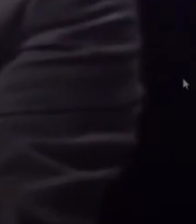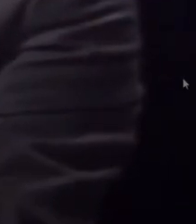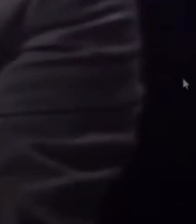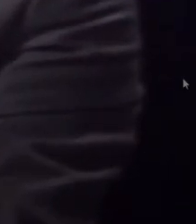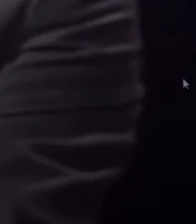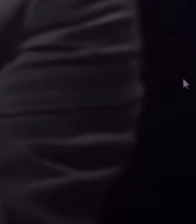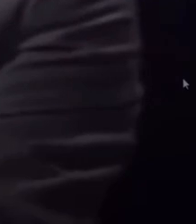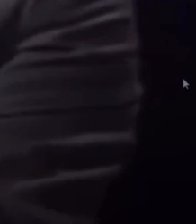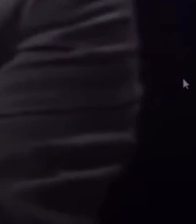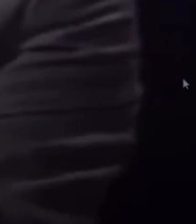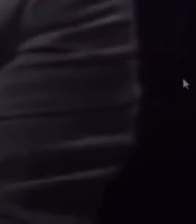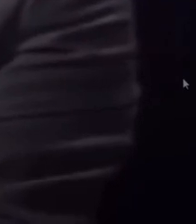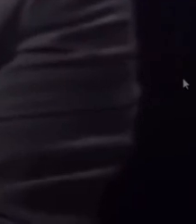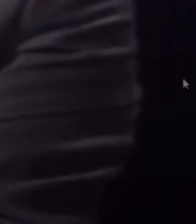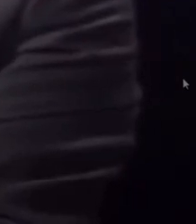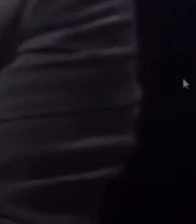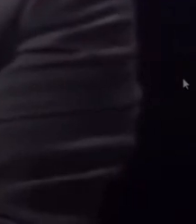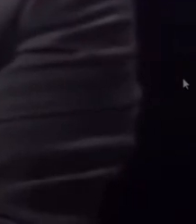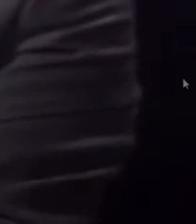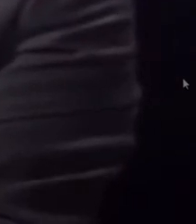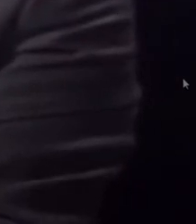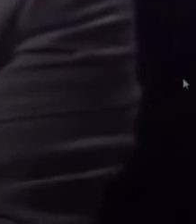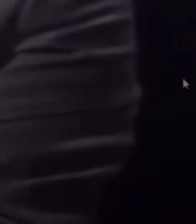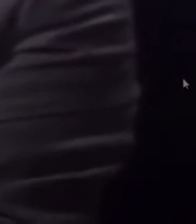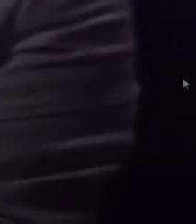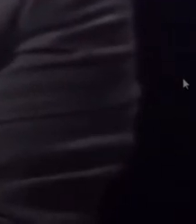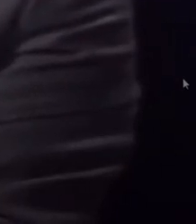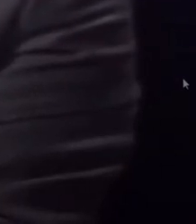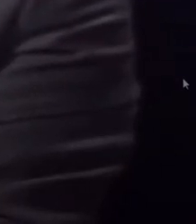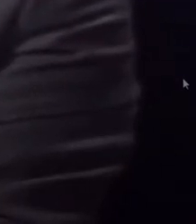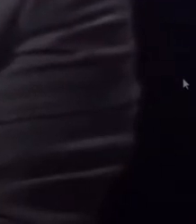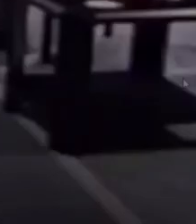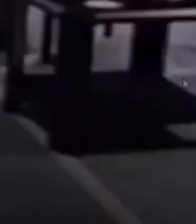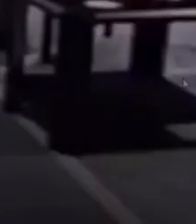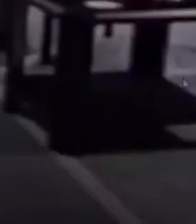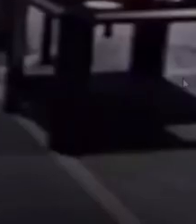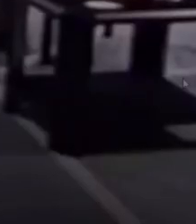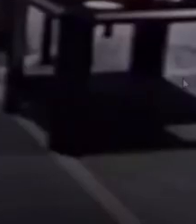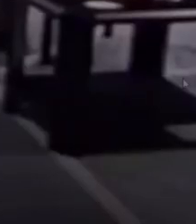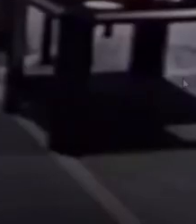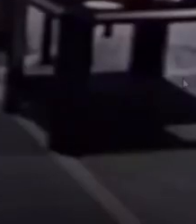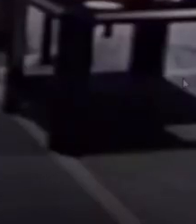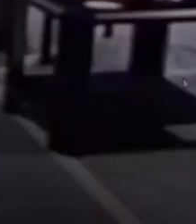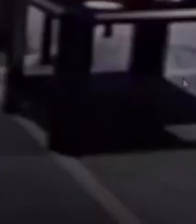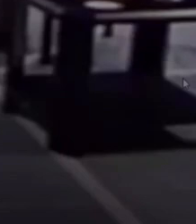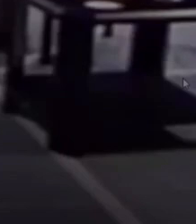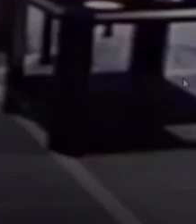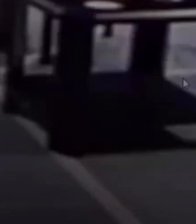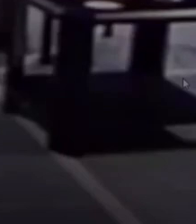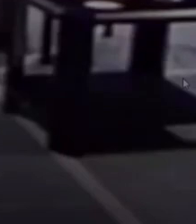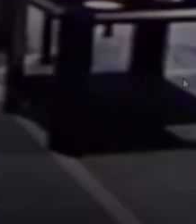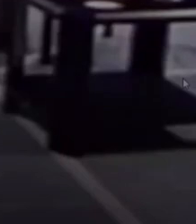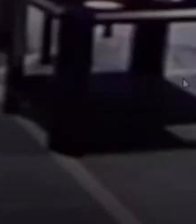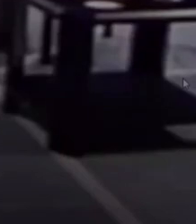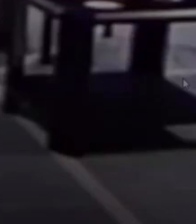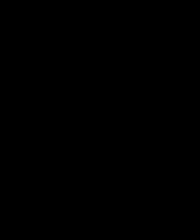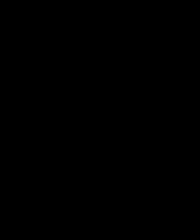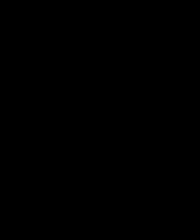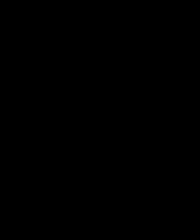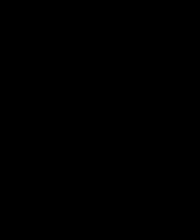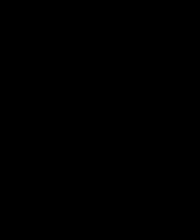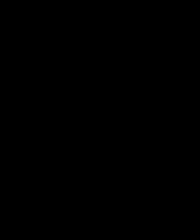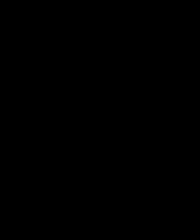encierra en sus sedes. ¿Por qué? Porque entonces se fosiliza, se sacralizan los símbolos y no trabaja con la sociedad.